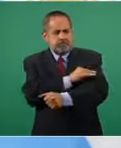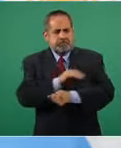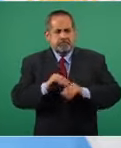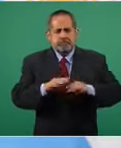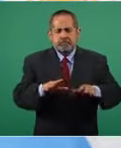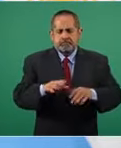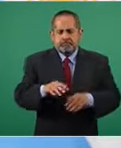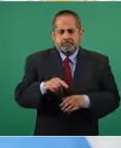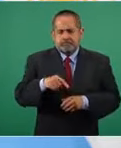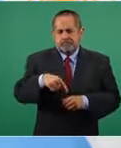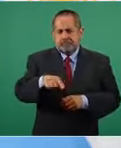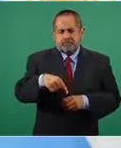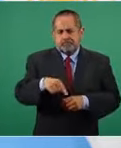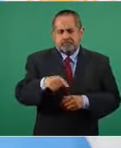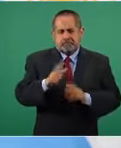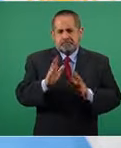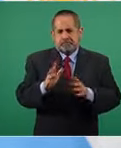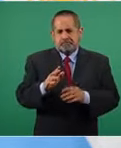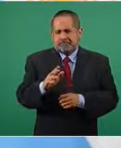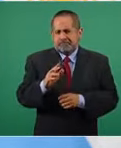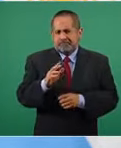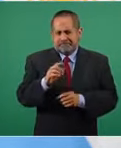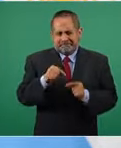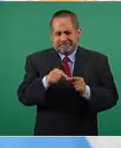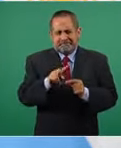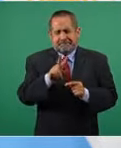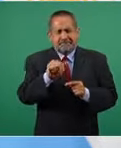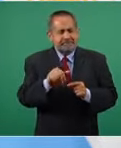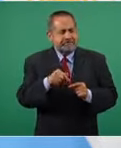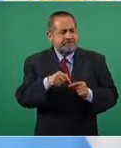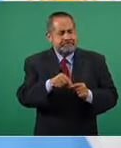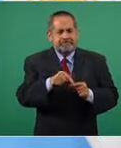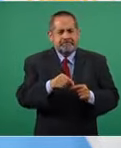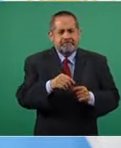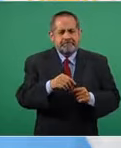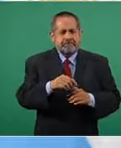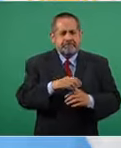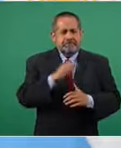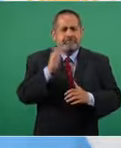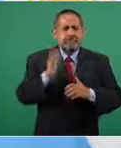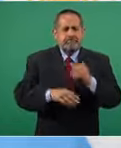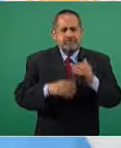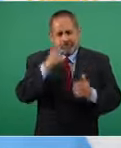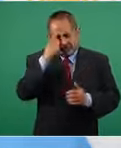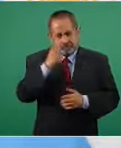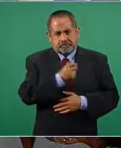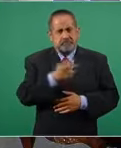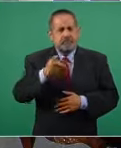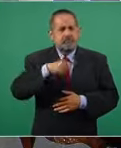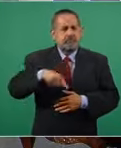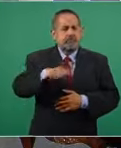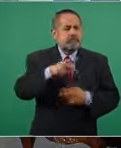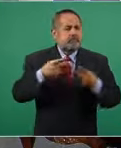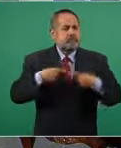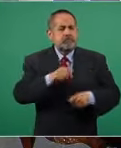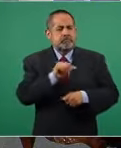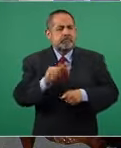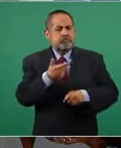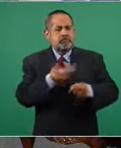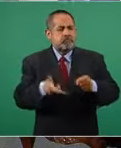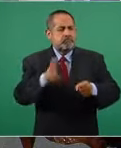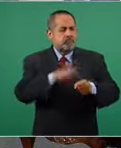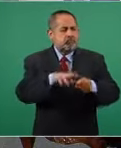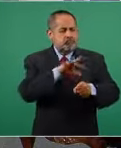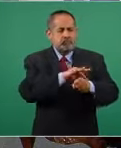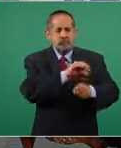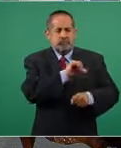estamos a punto de terminar la vacunación del personal de